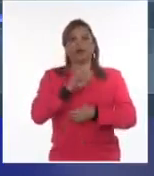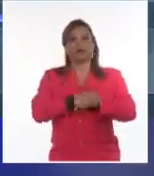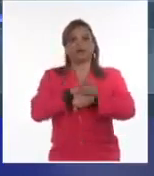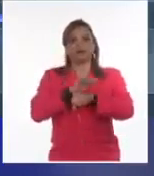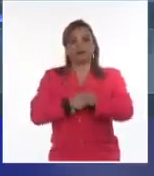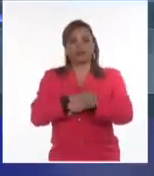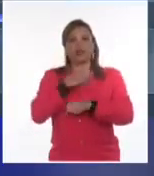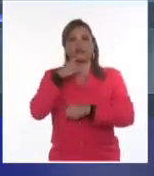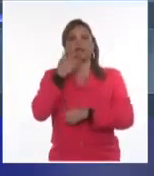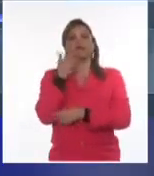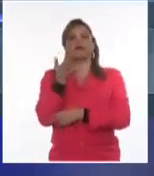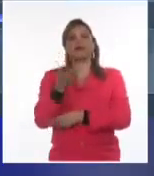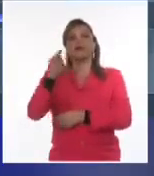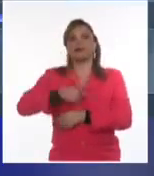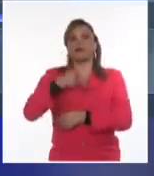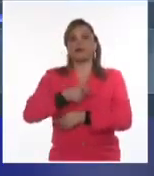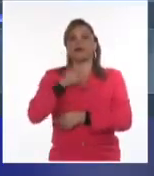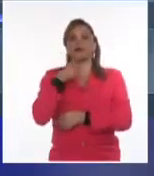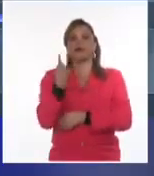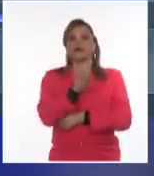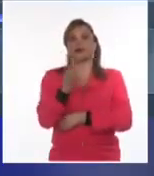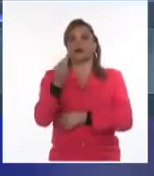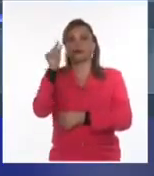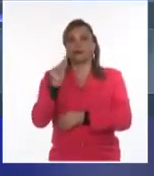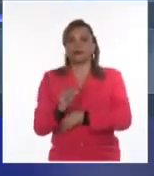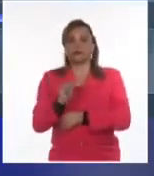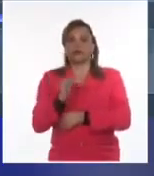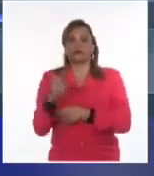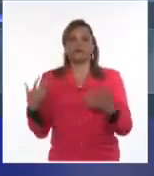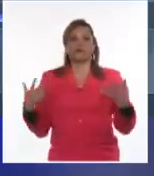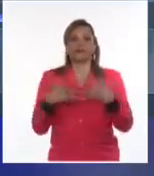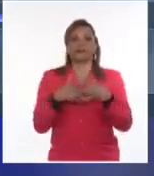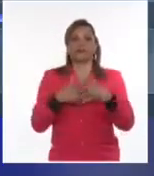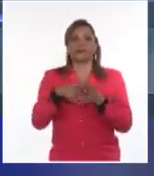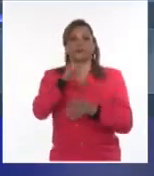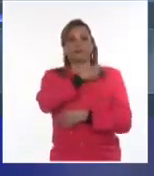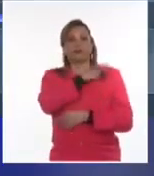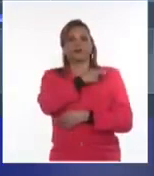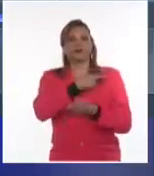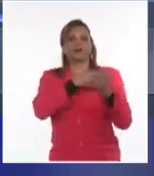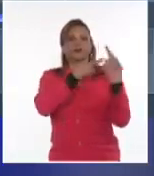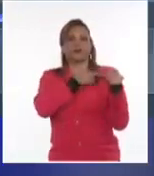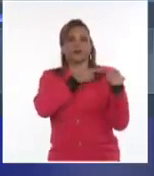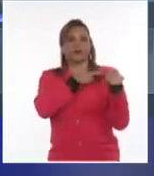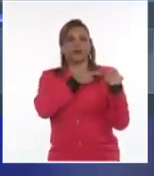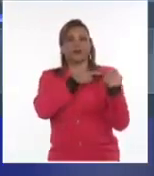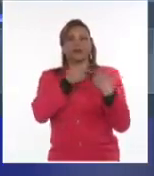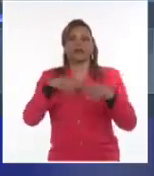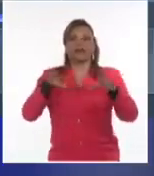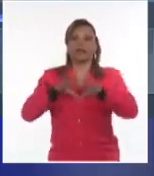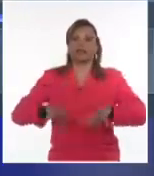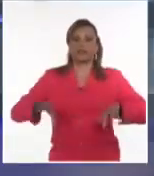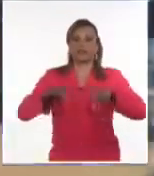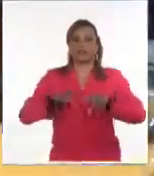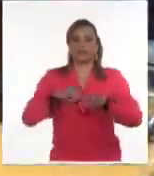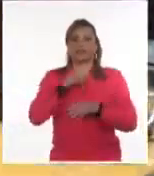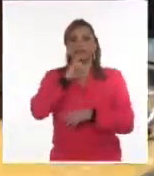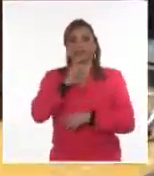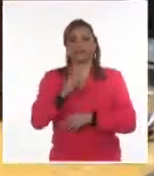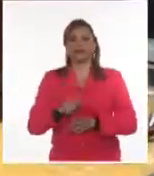fiscal en el juicio para cada uno de los acusados en correspondencia con el grado de responsabilidad y las circunstancias agravantes.